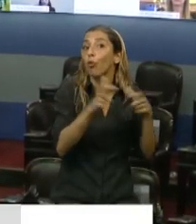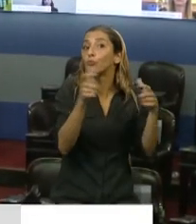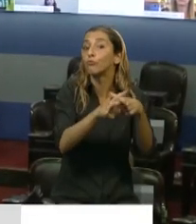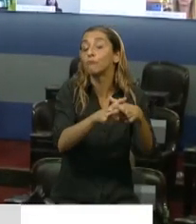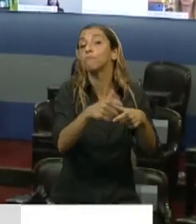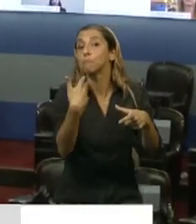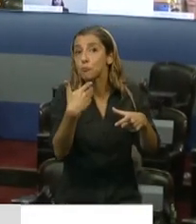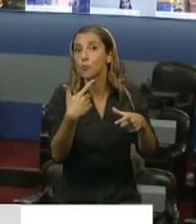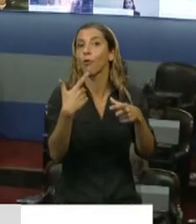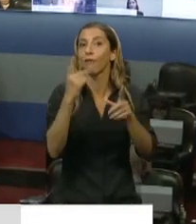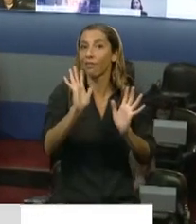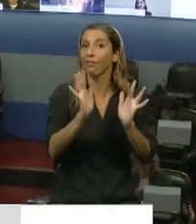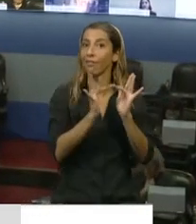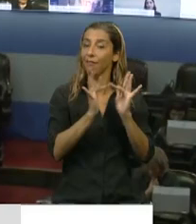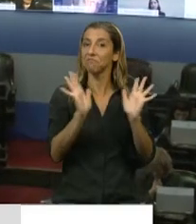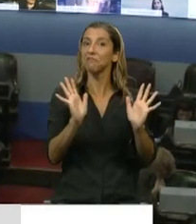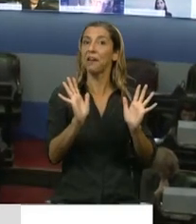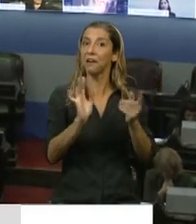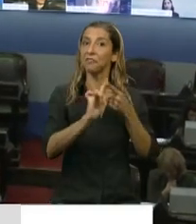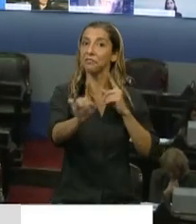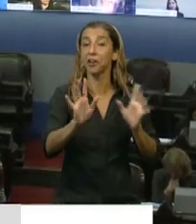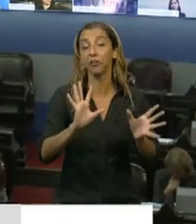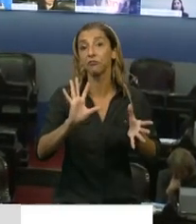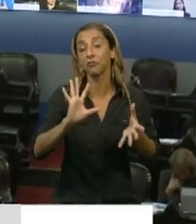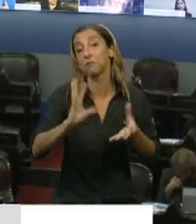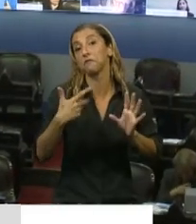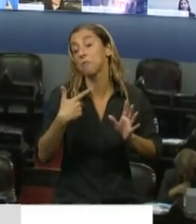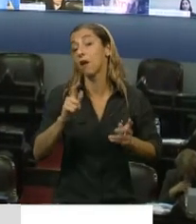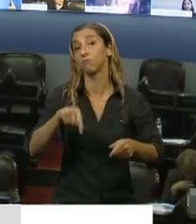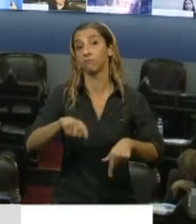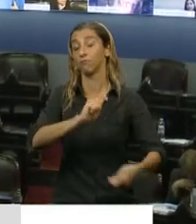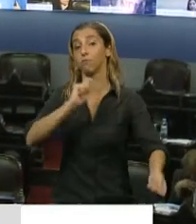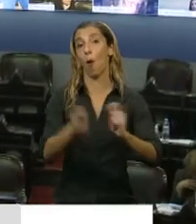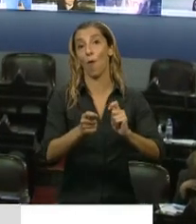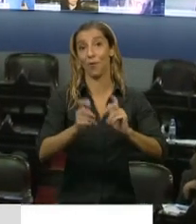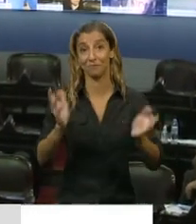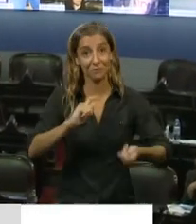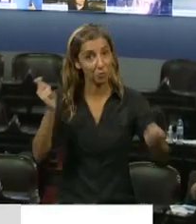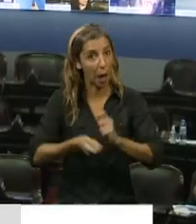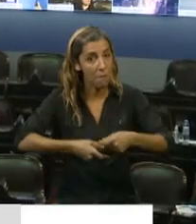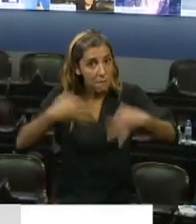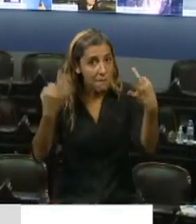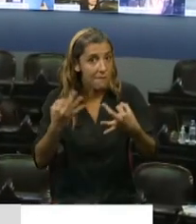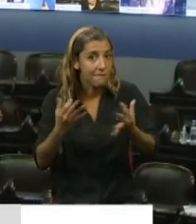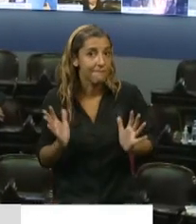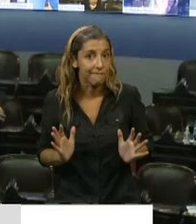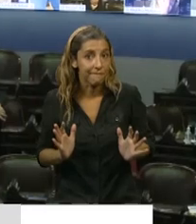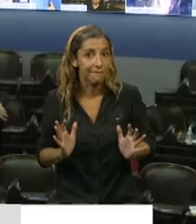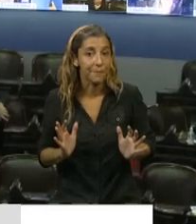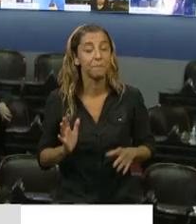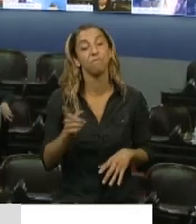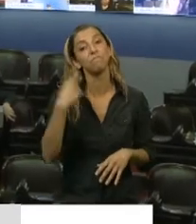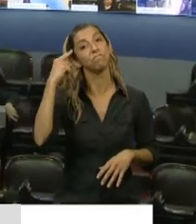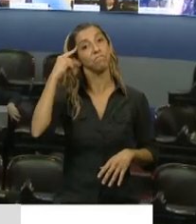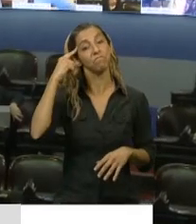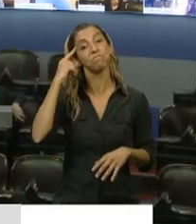marque como un momento de cambio trascendente, de cambio positivo, que habremos de considerar